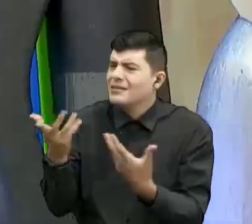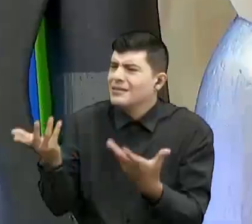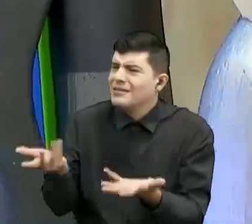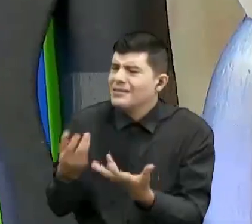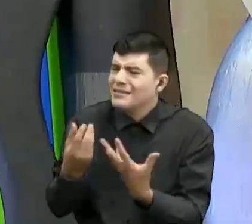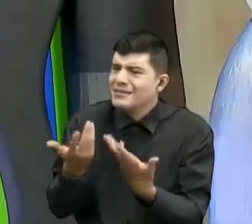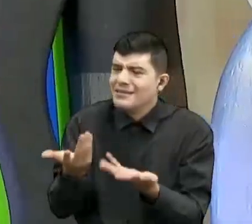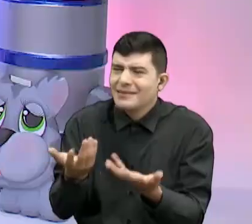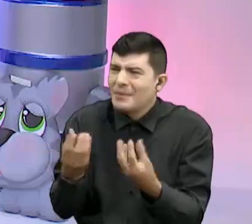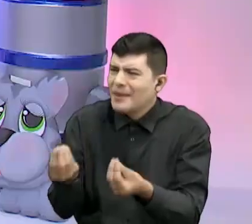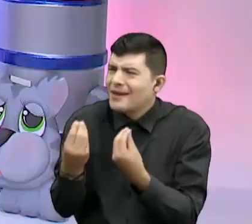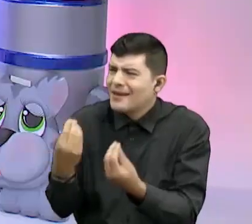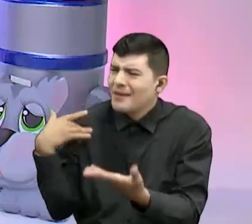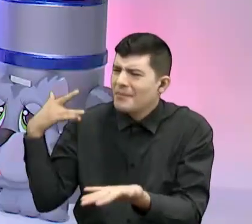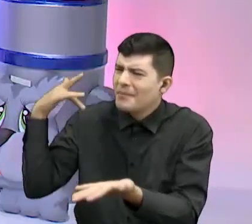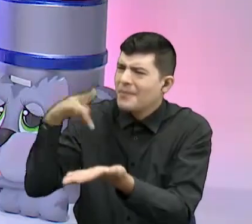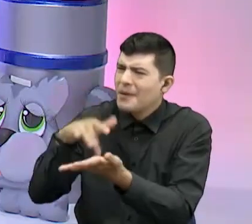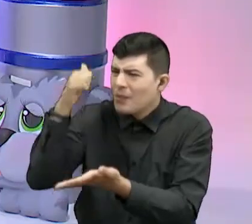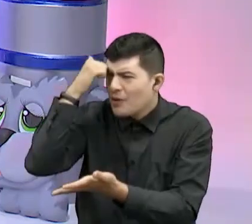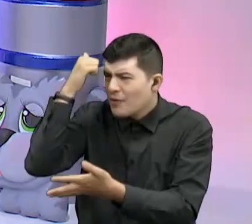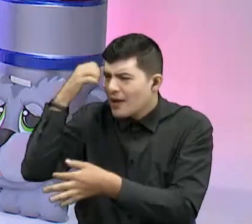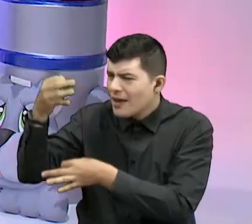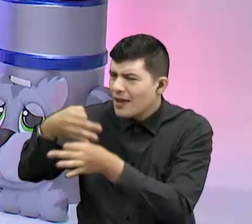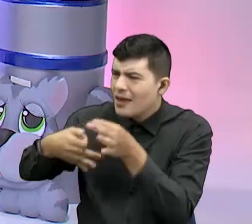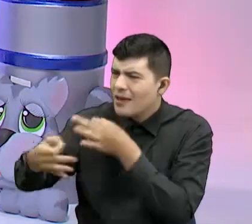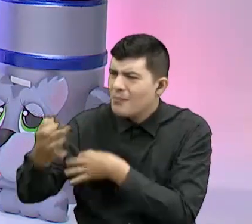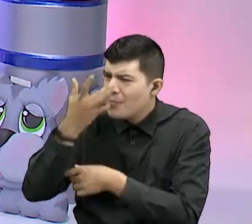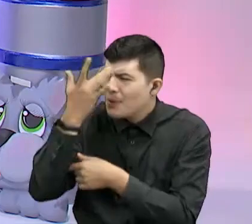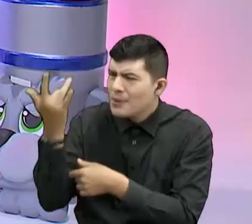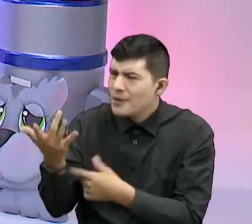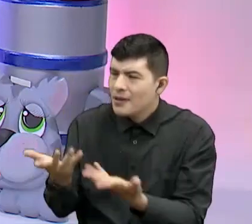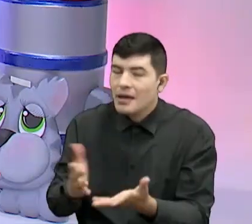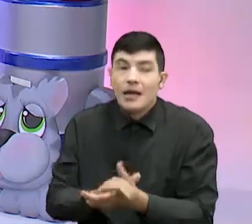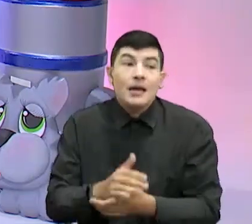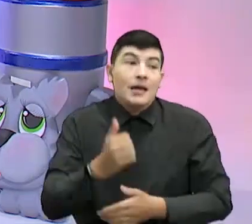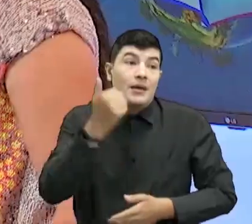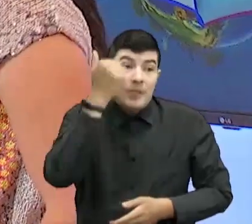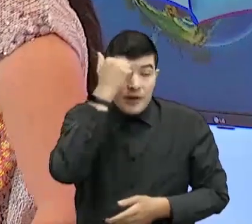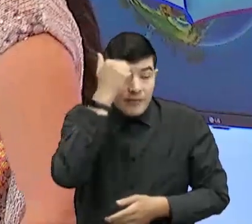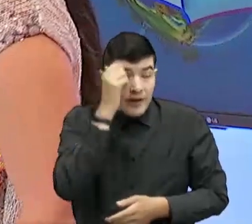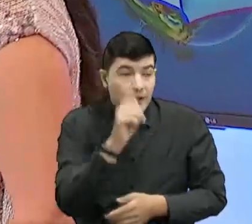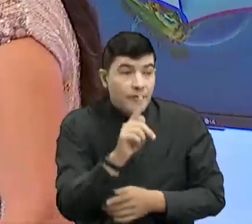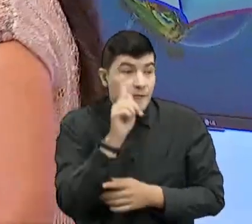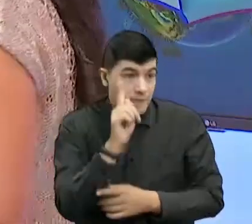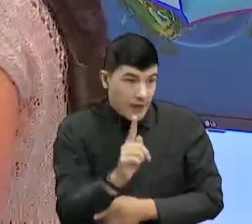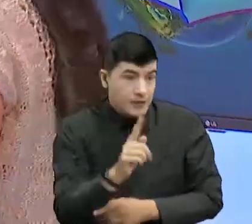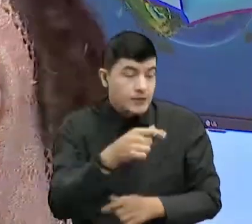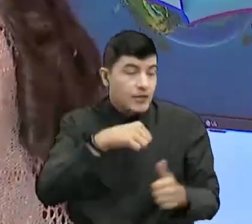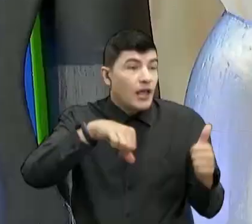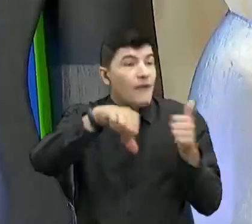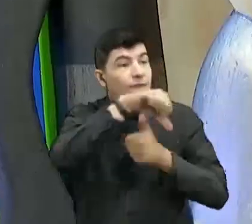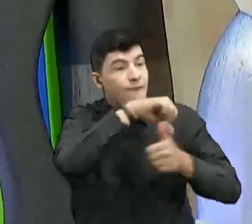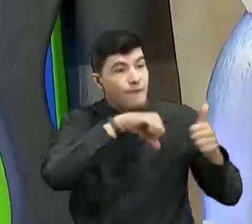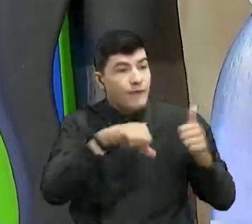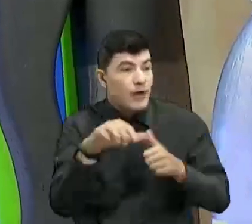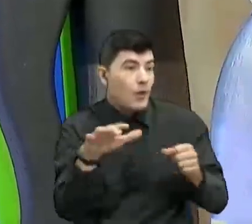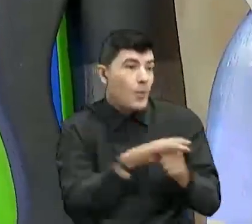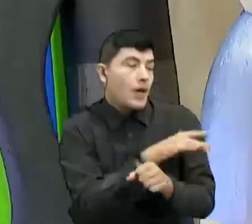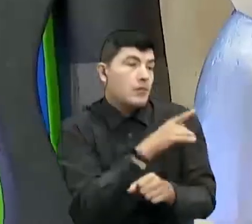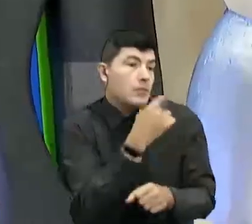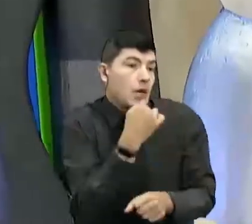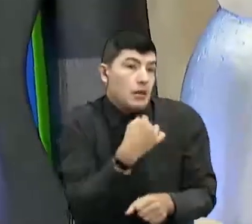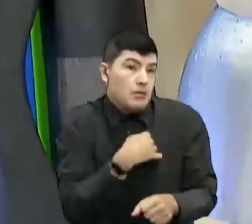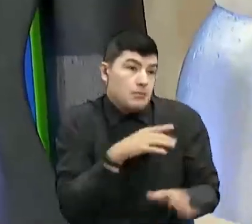profe Francisco hoy? Es que el profesor Francisco tuvo que ir a hacer una vuelta y dijo que yo podía venir, a la. Y de paso, pues.